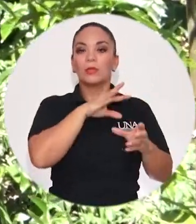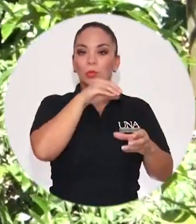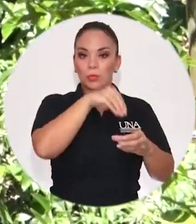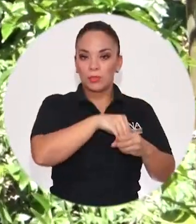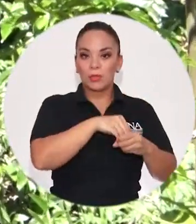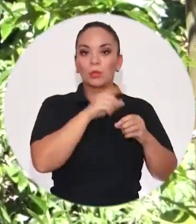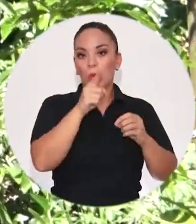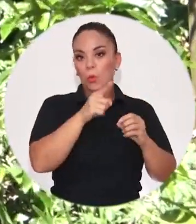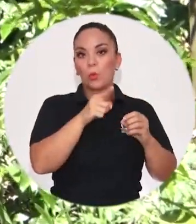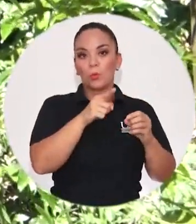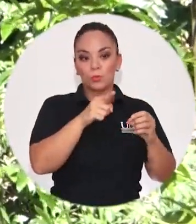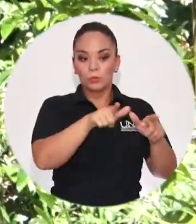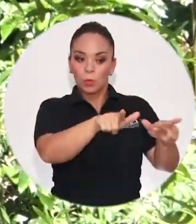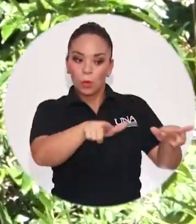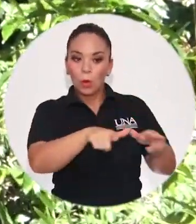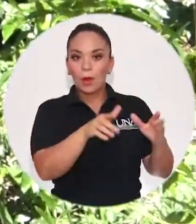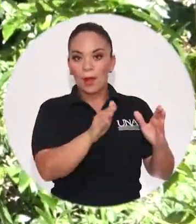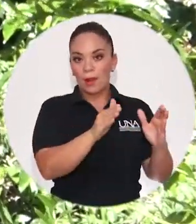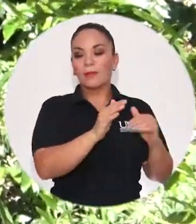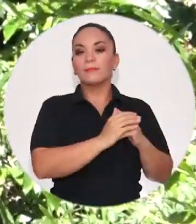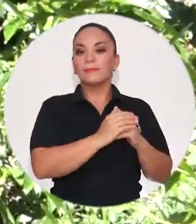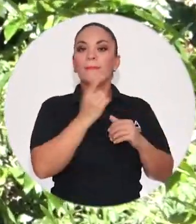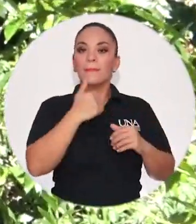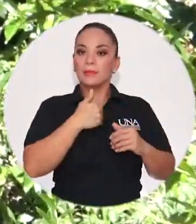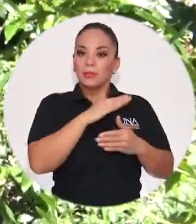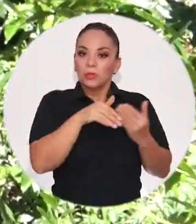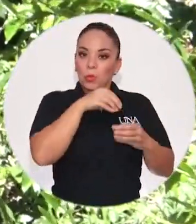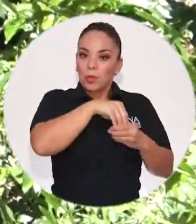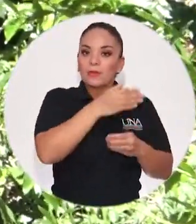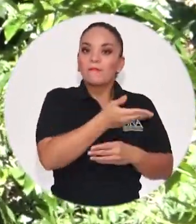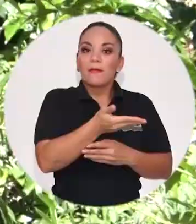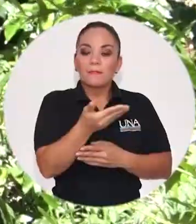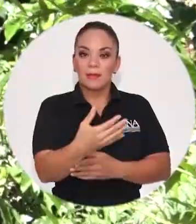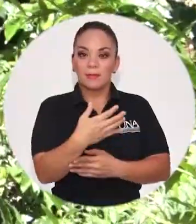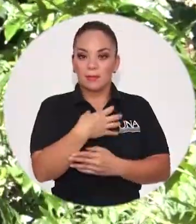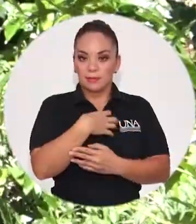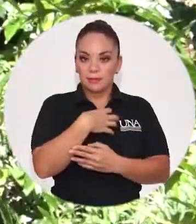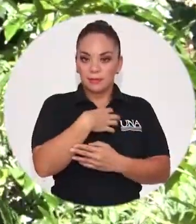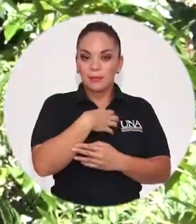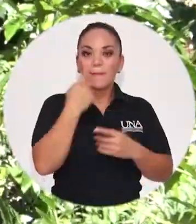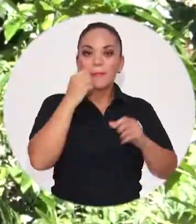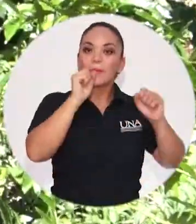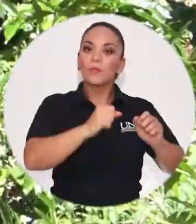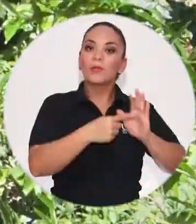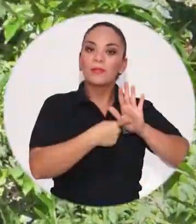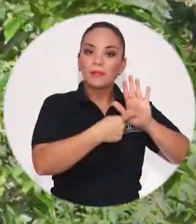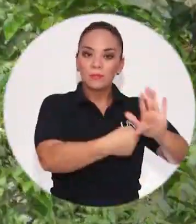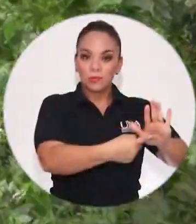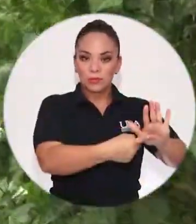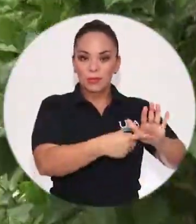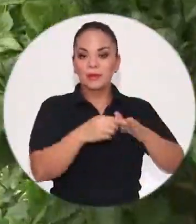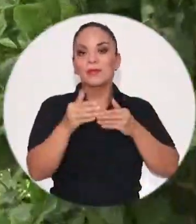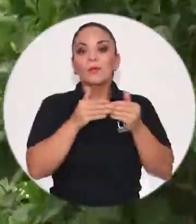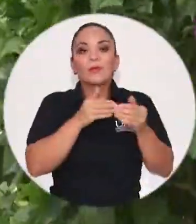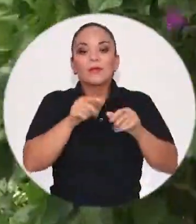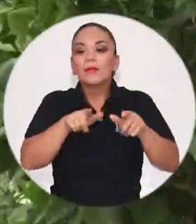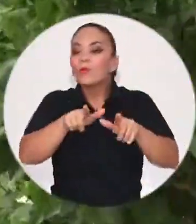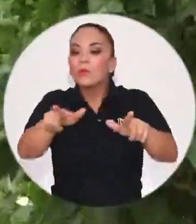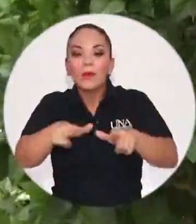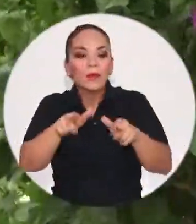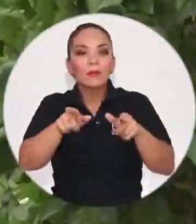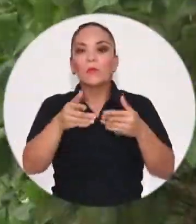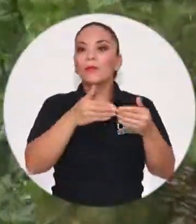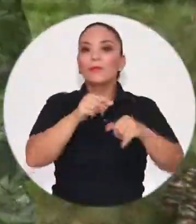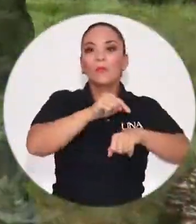vista productivo, desde el punto de vista de la agricultura y el café, desde el punto de vista cultural, desde el punto de vista de la organización de las comunidades. Es decir, es como una